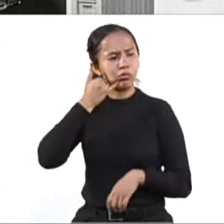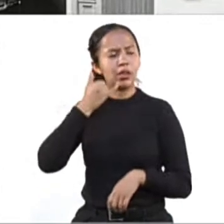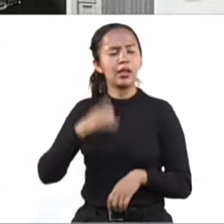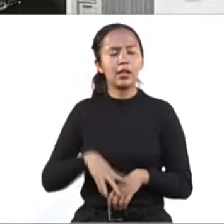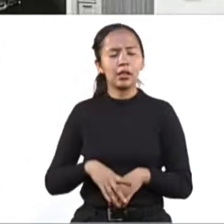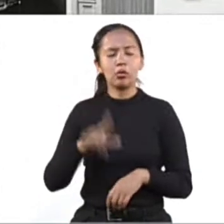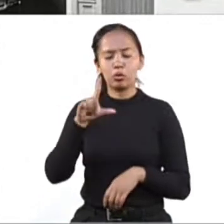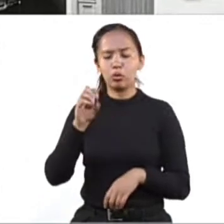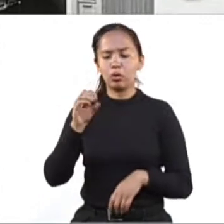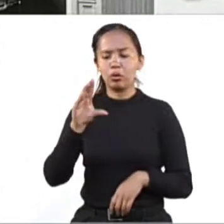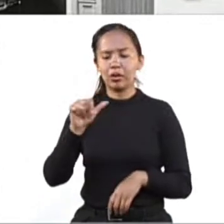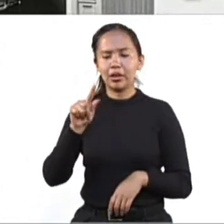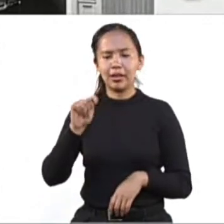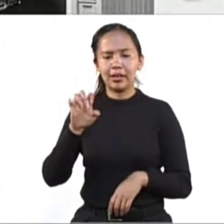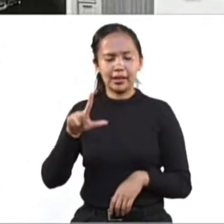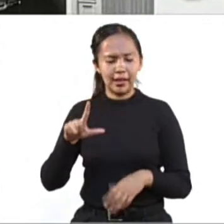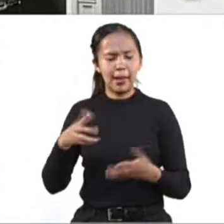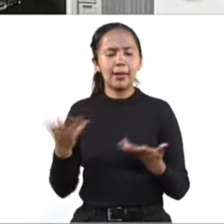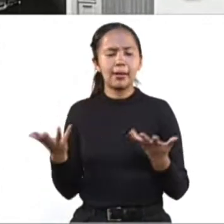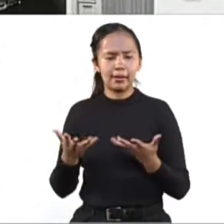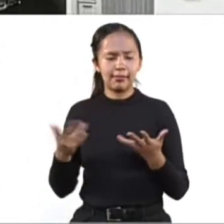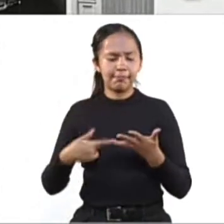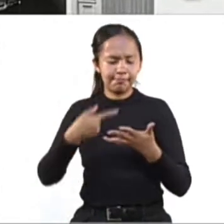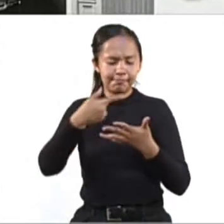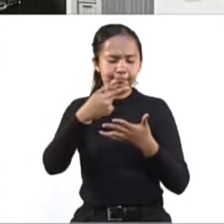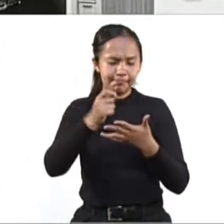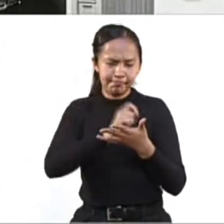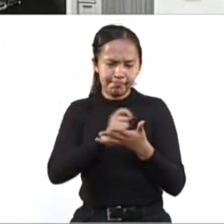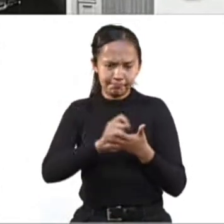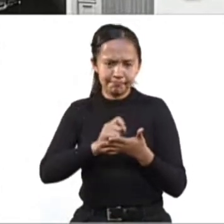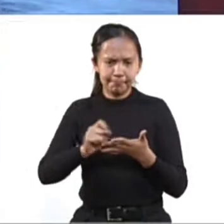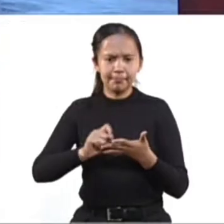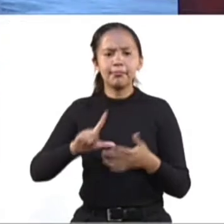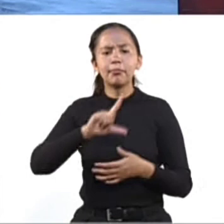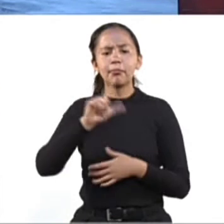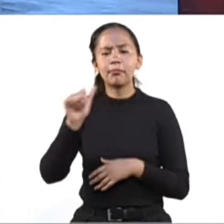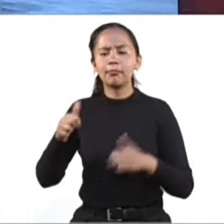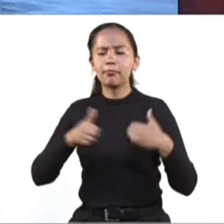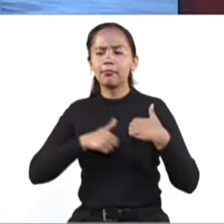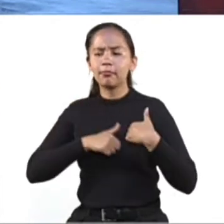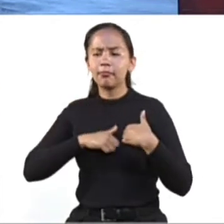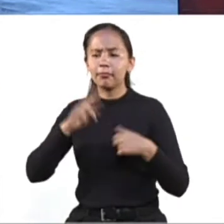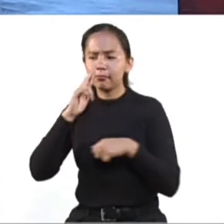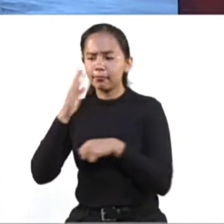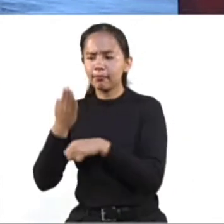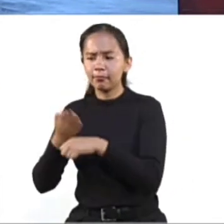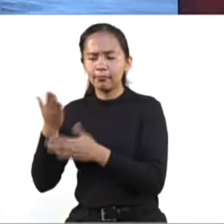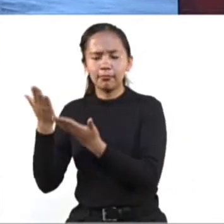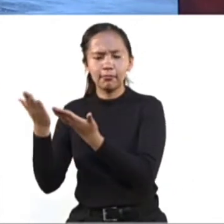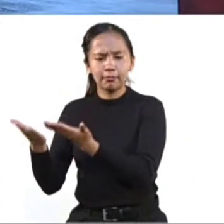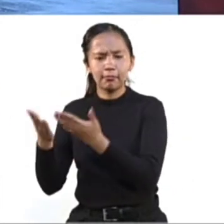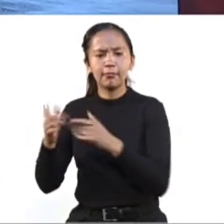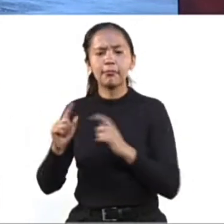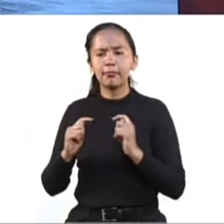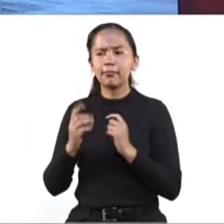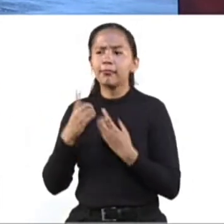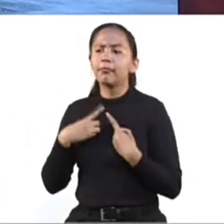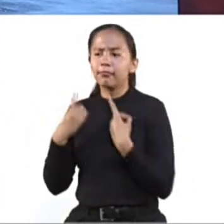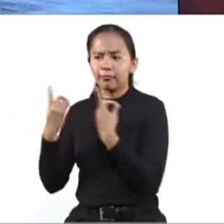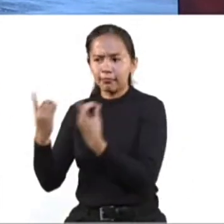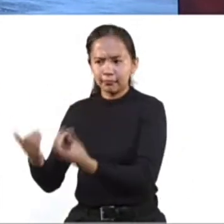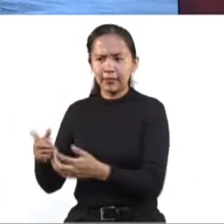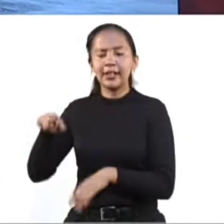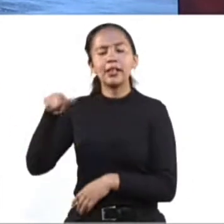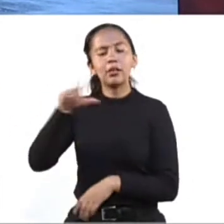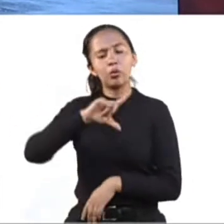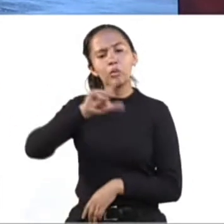la vamos obviamente a canalizar a la autoridad competente y le vamos a dar acompañamiento para darle seguimiento a